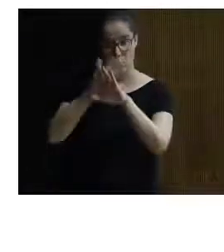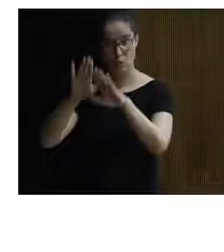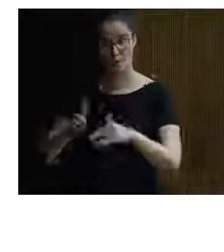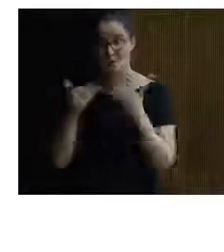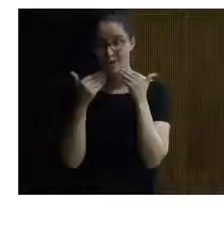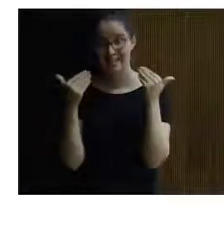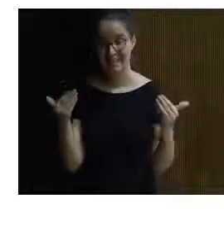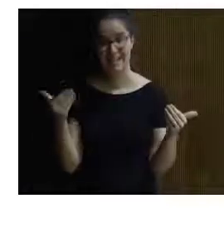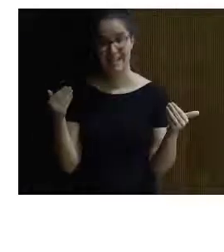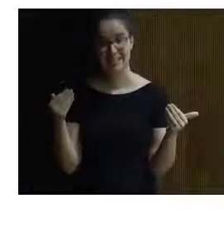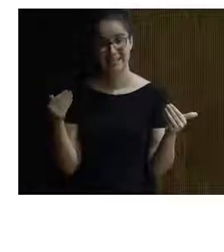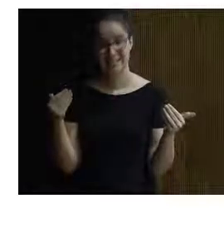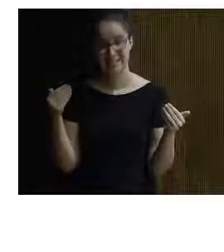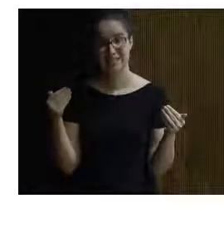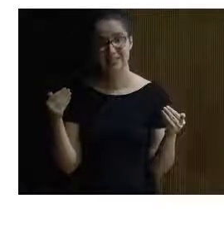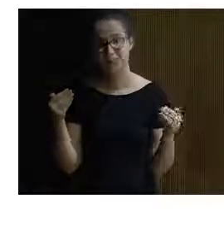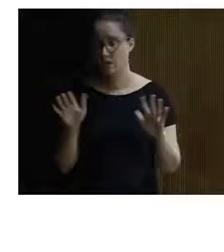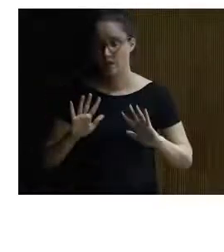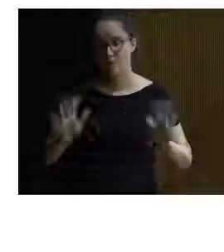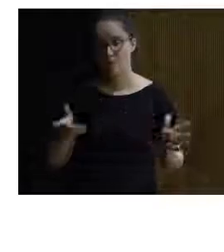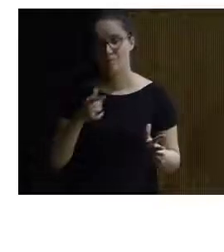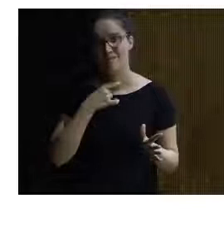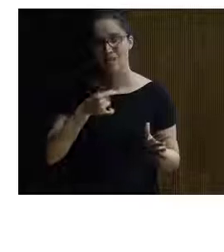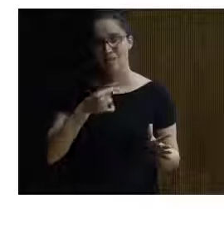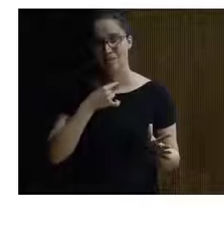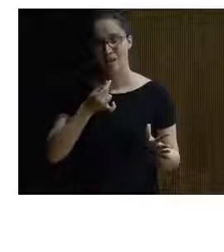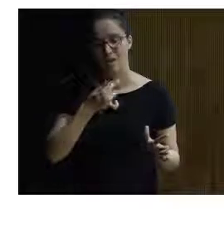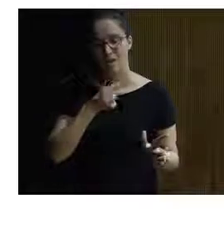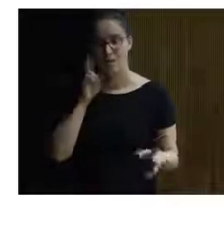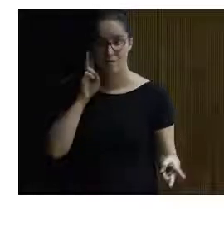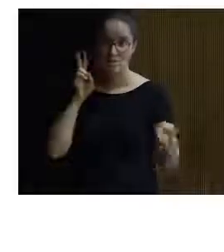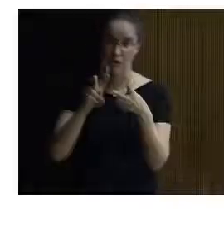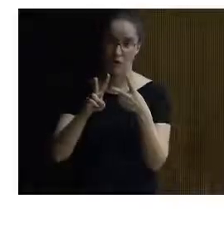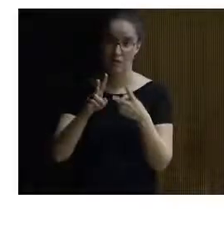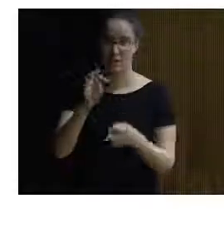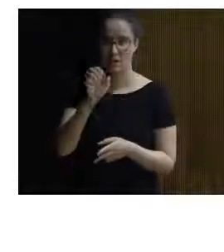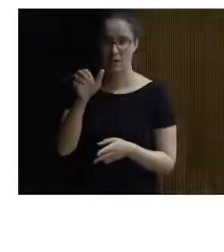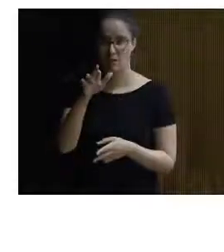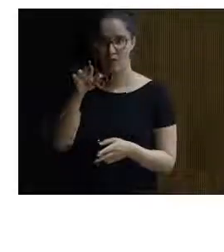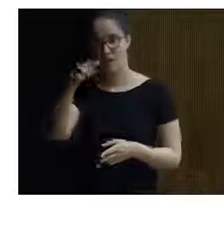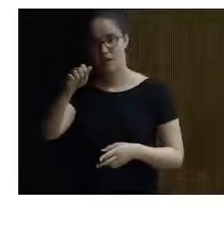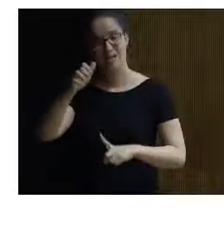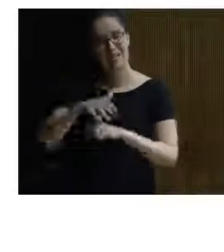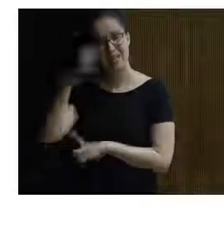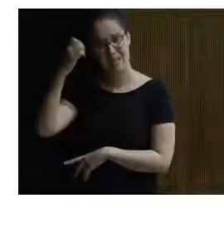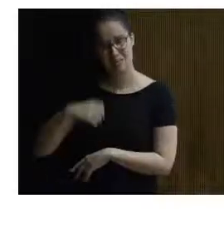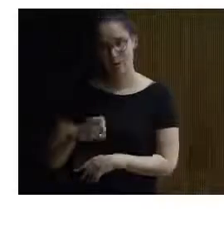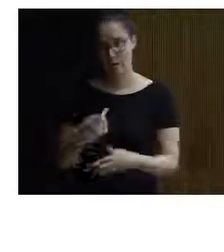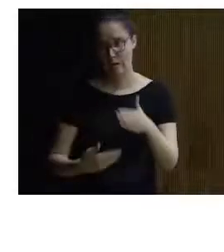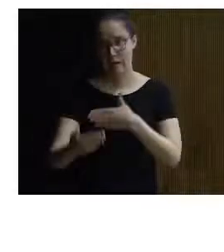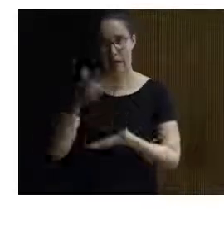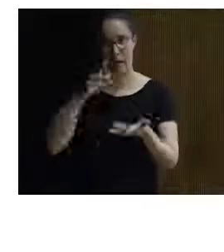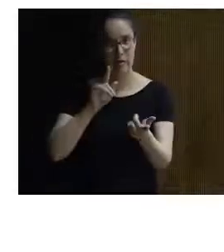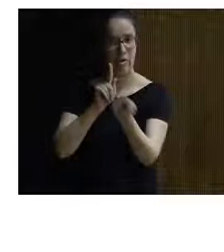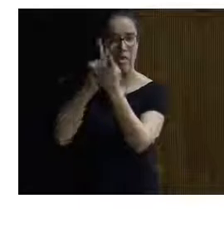bueno dar las gracias y nada pues me gustaría verlos en Teberga en el parque de la prehistoria algún día y